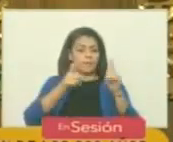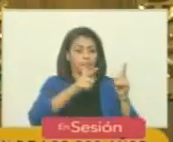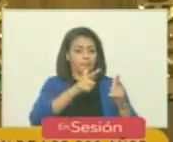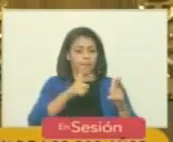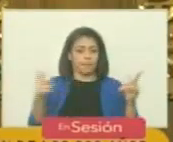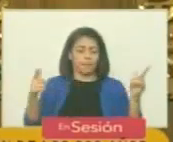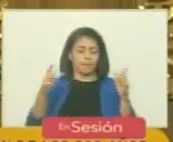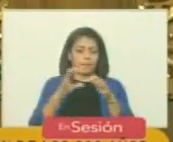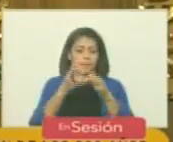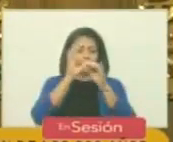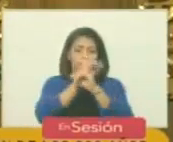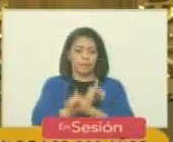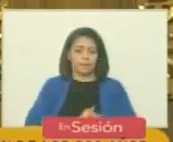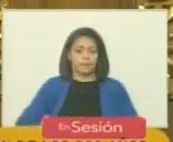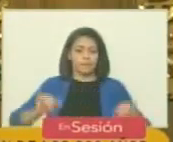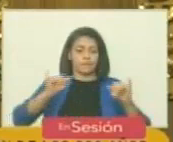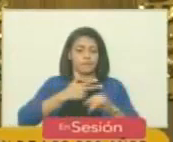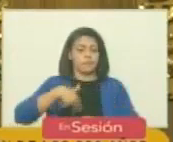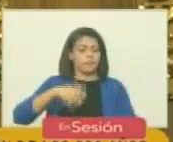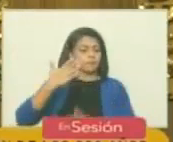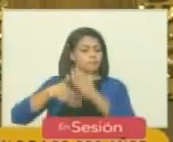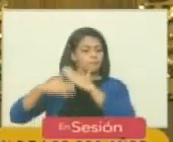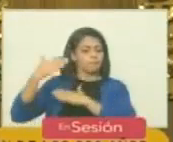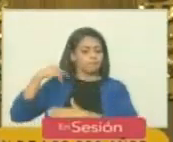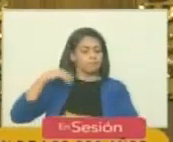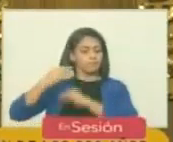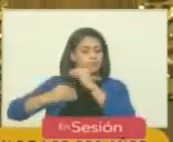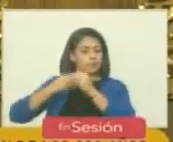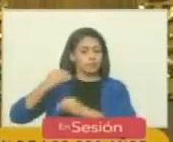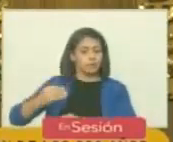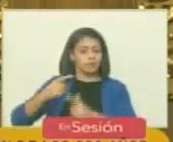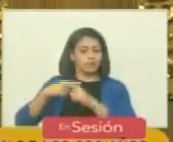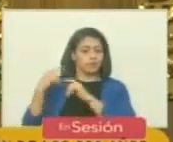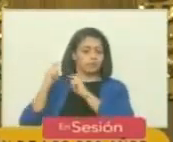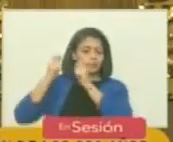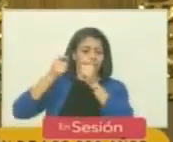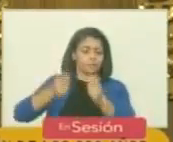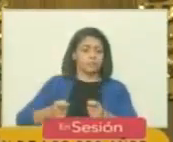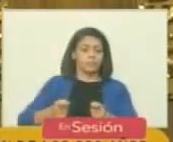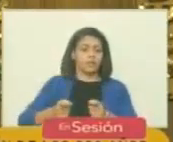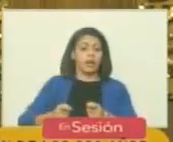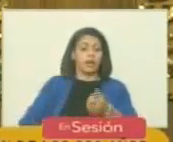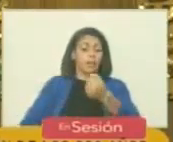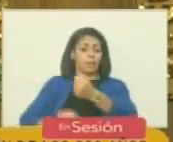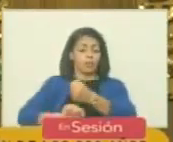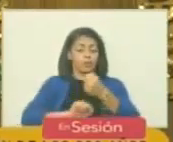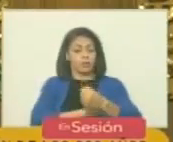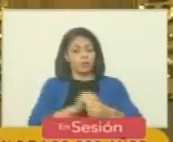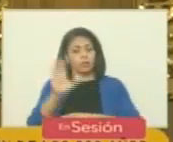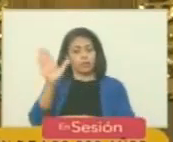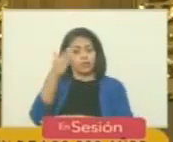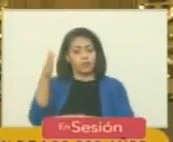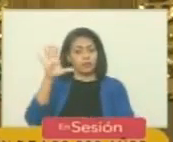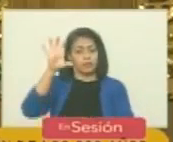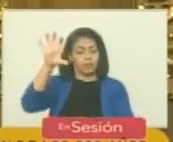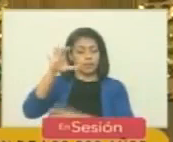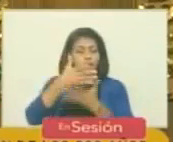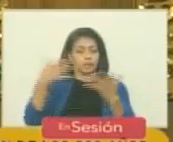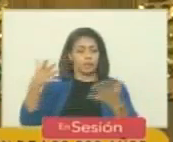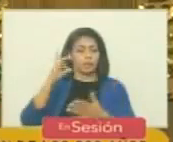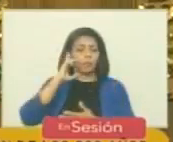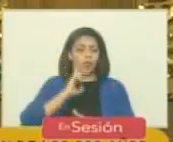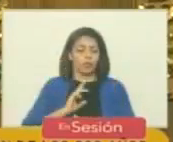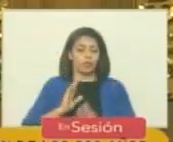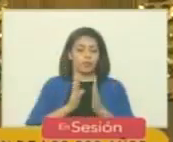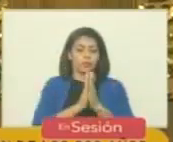consolidar la independencia que nuestros ancestros nos legaron sosteniendo las banderas de la patria grande de Bolívar de